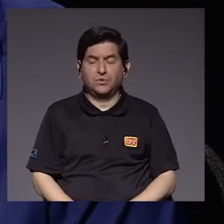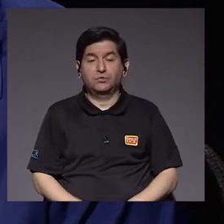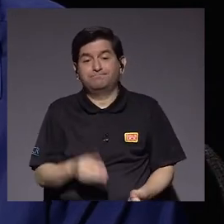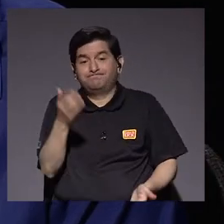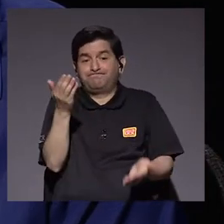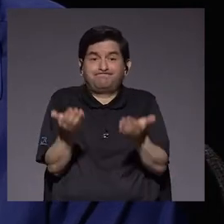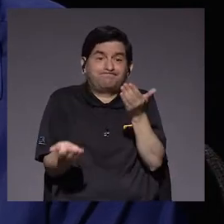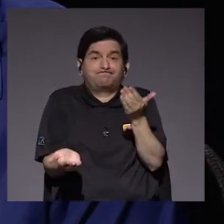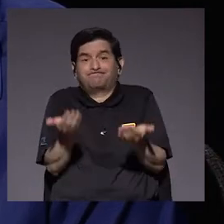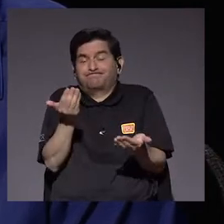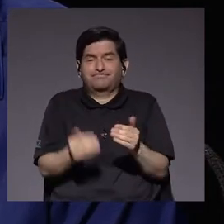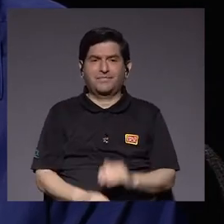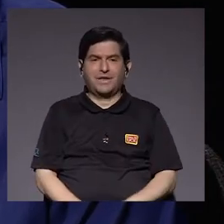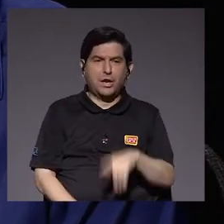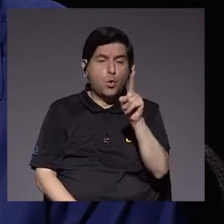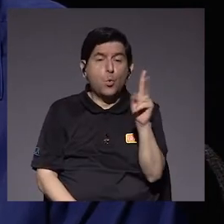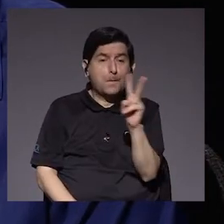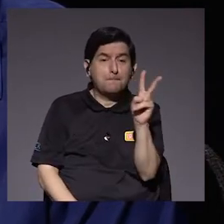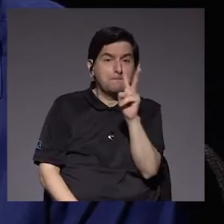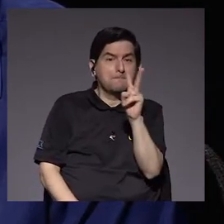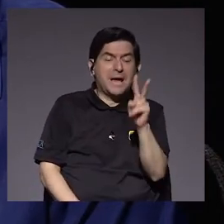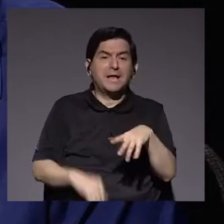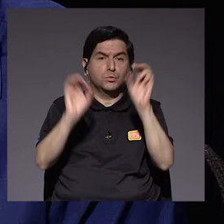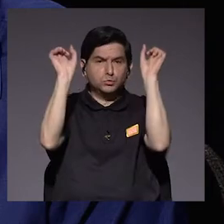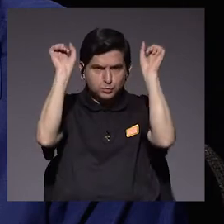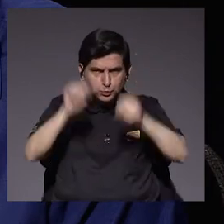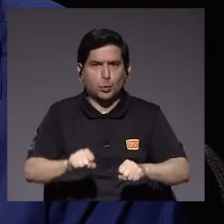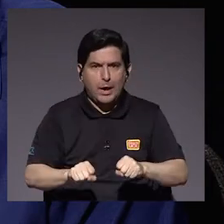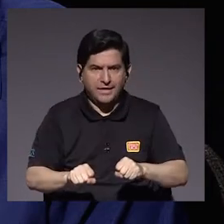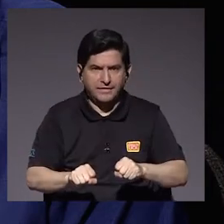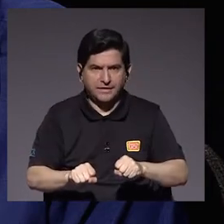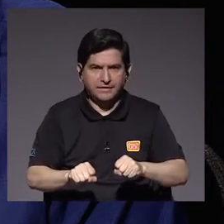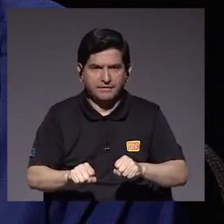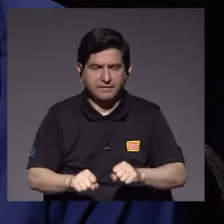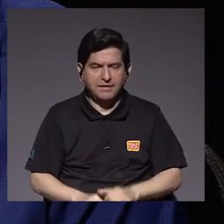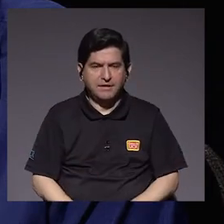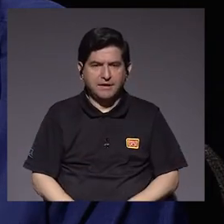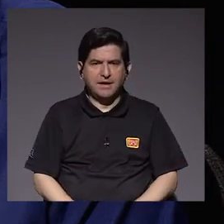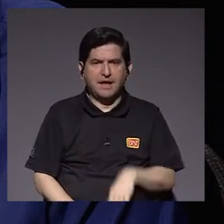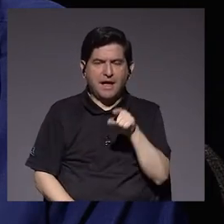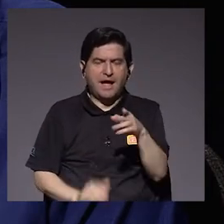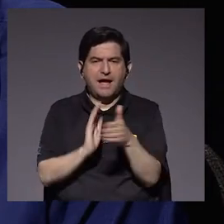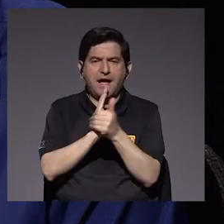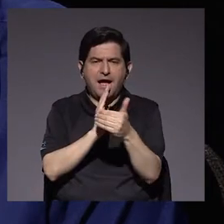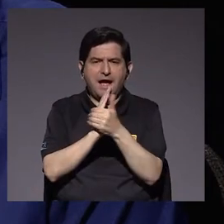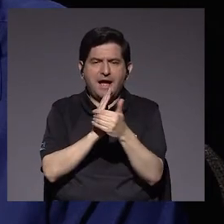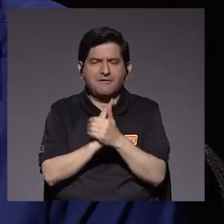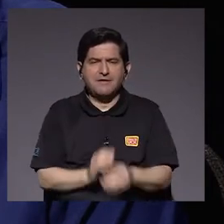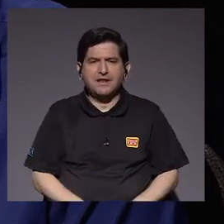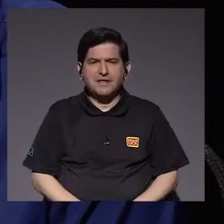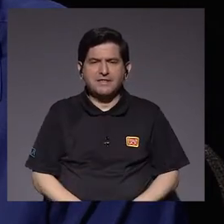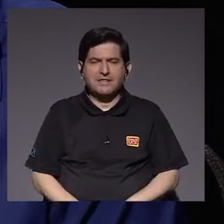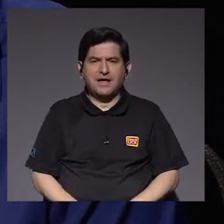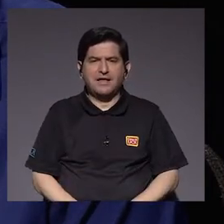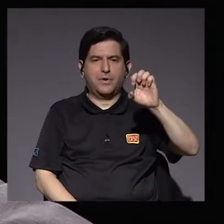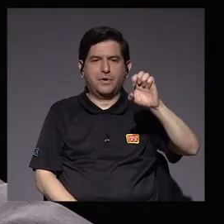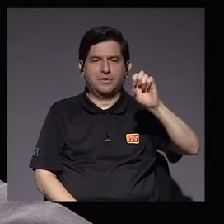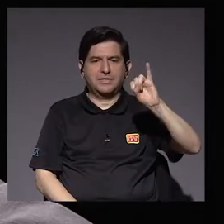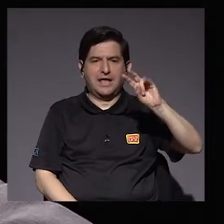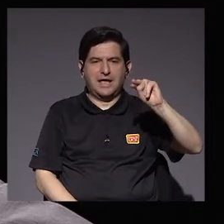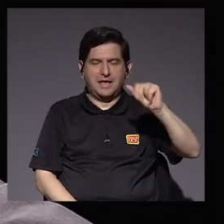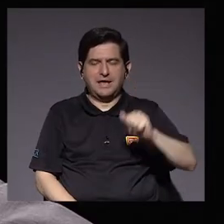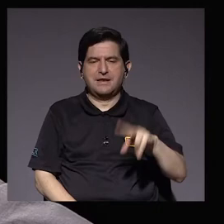eventualmente uno de estos virus pueda adquirir la capacidad de infectar al ser humano.